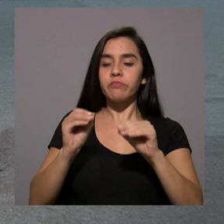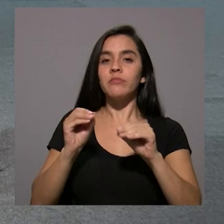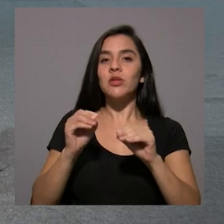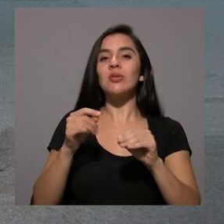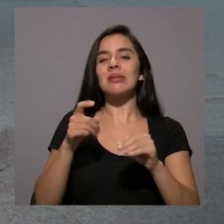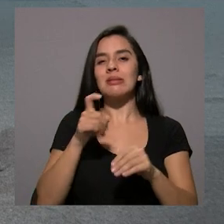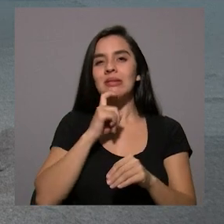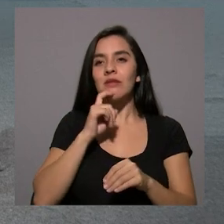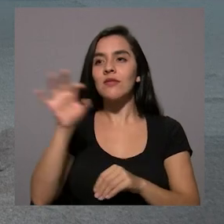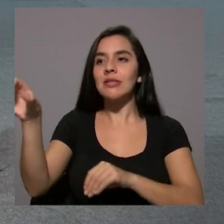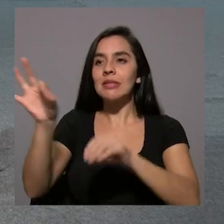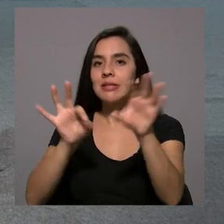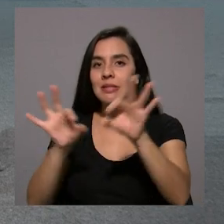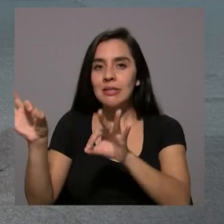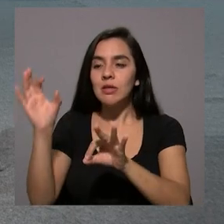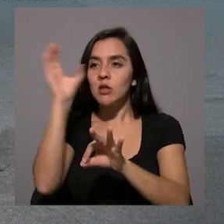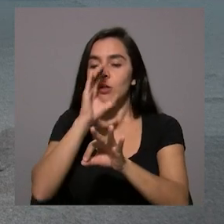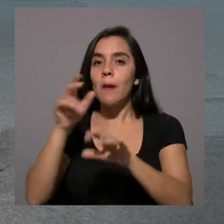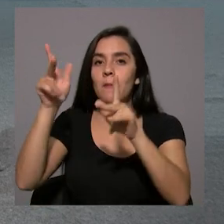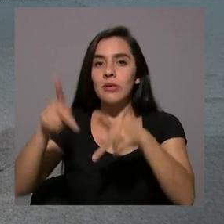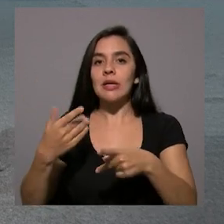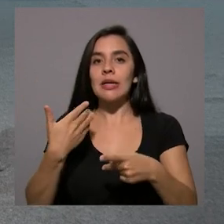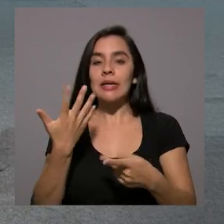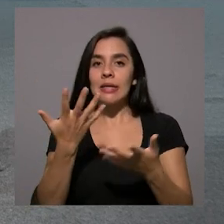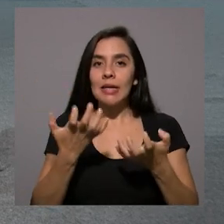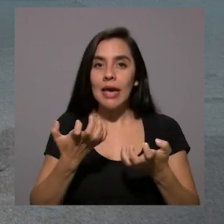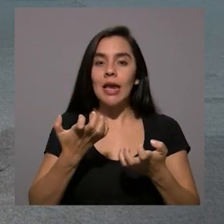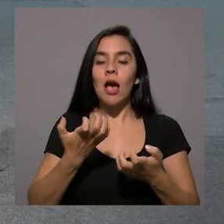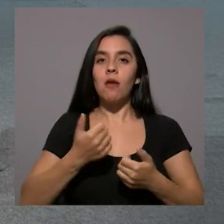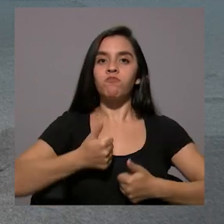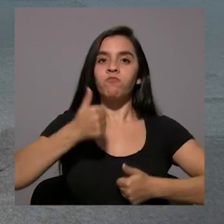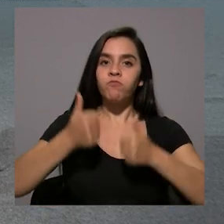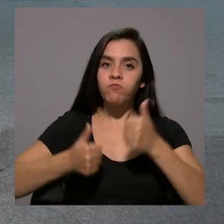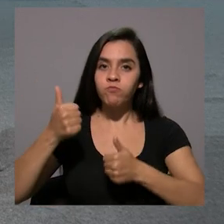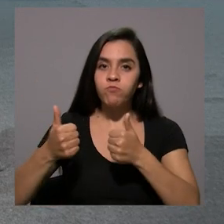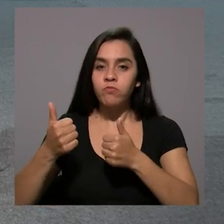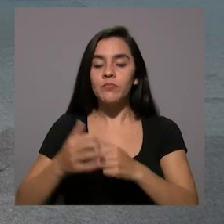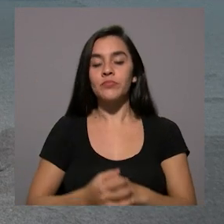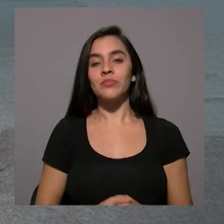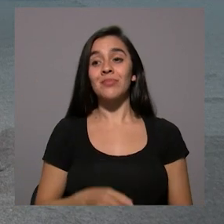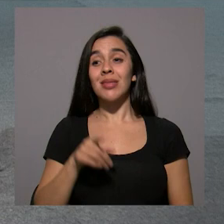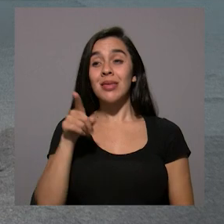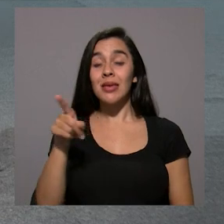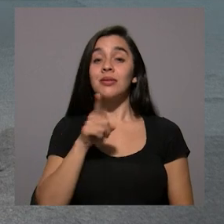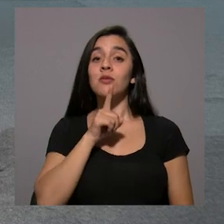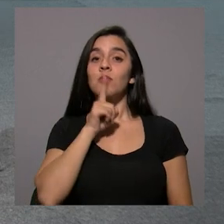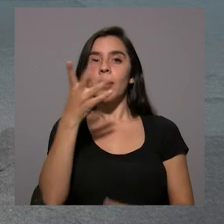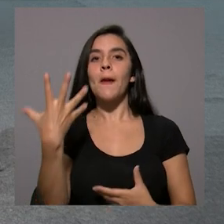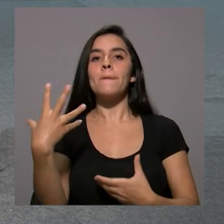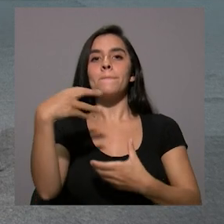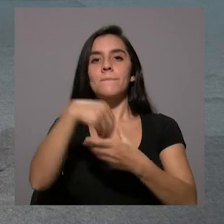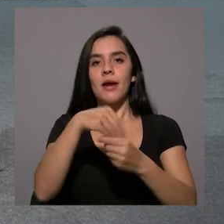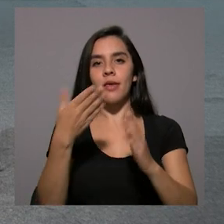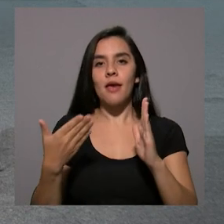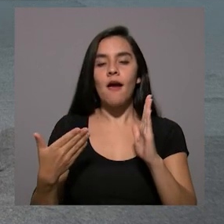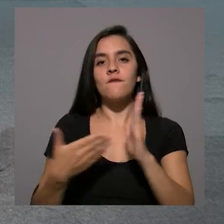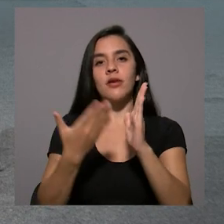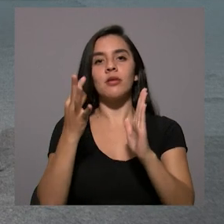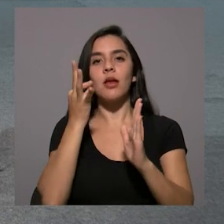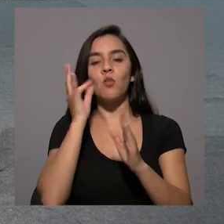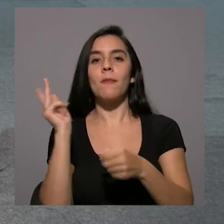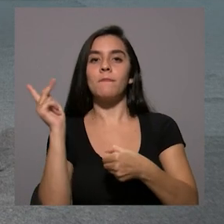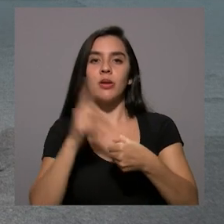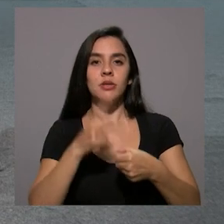militancia, cueste encontrar esas figuras que se quieran postular. Y esa realidad es parte de lo que afecta a que